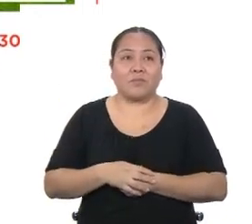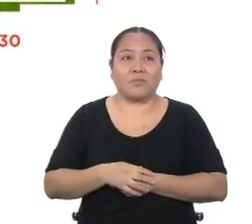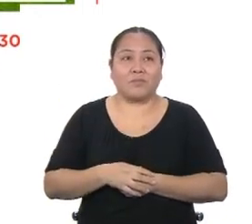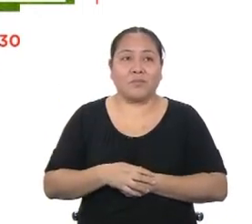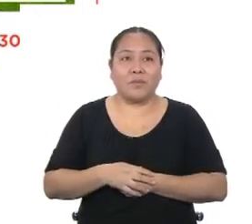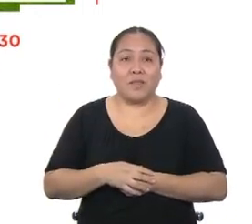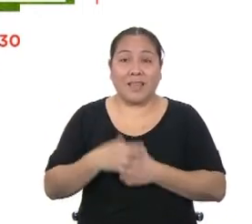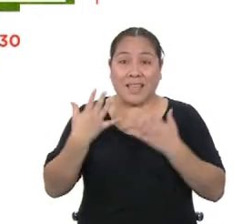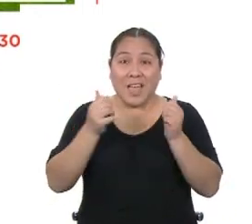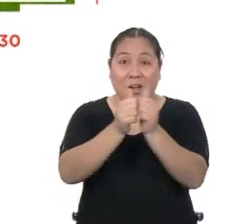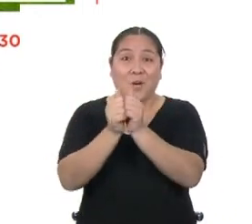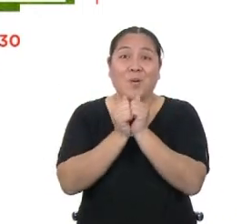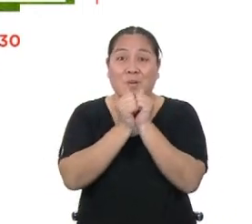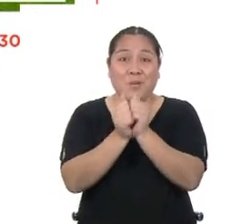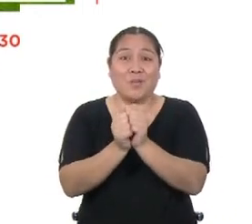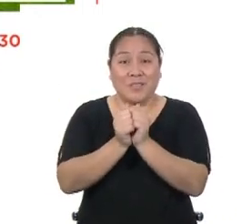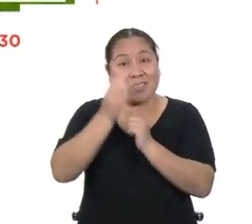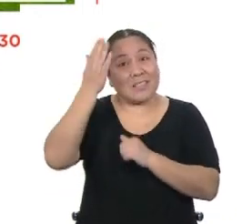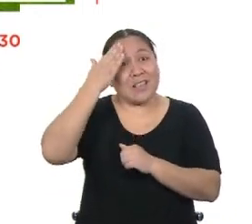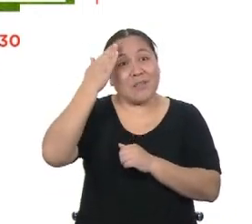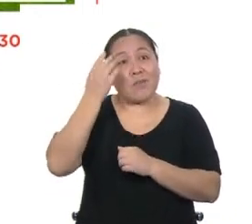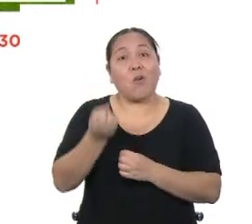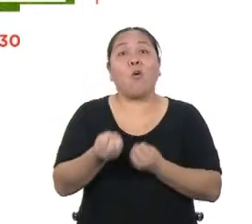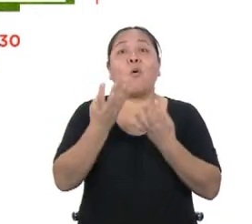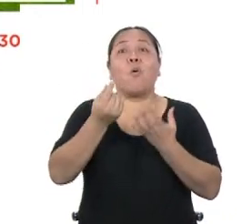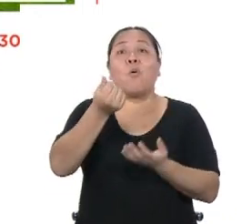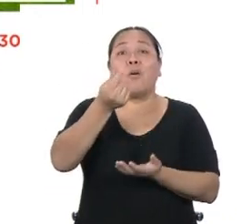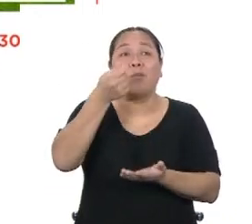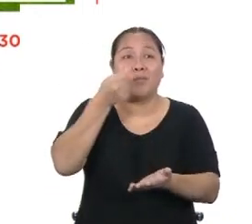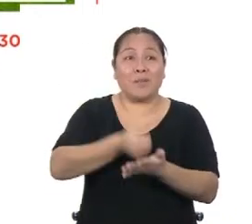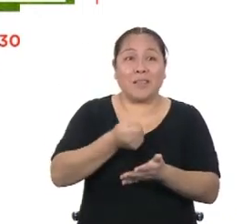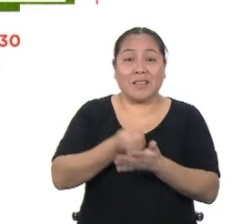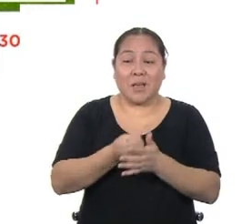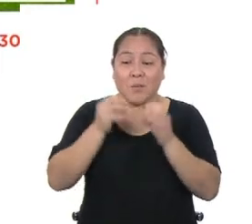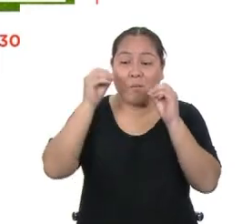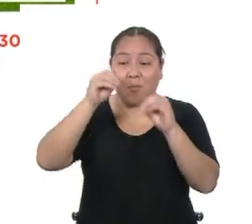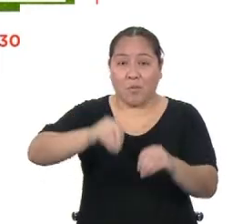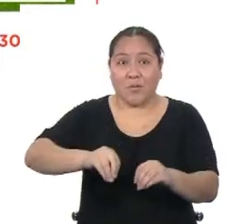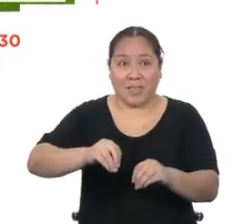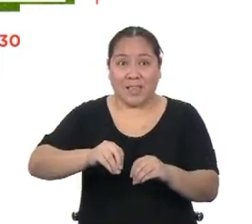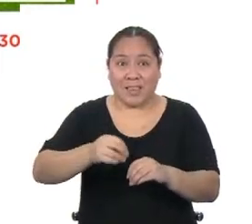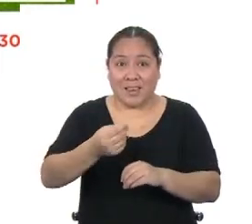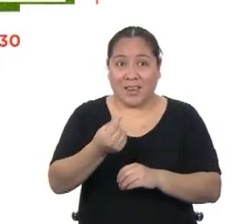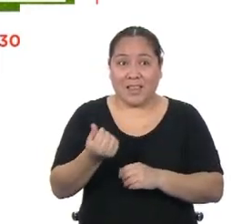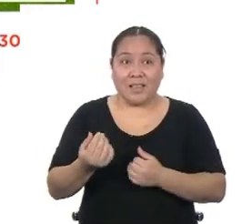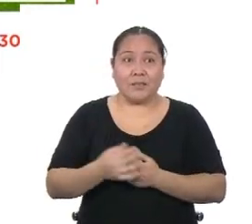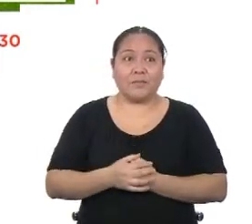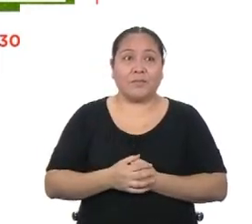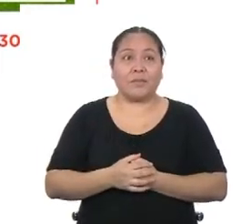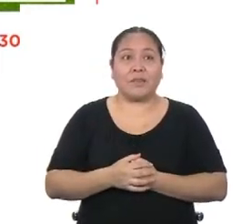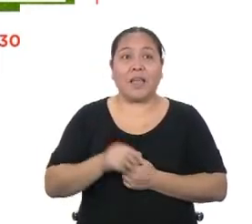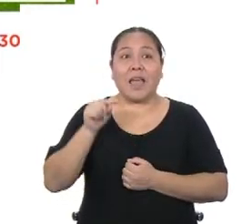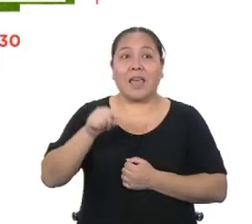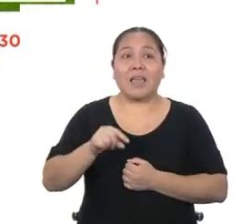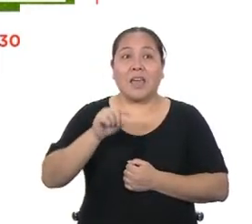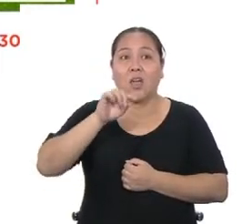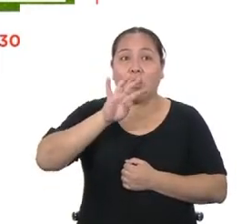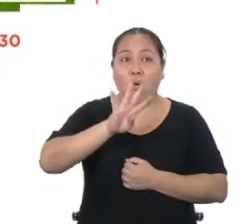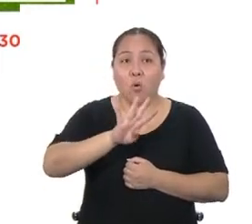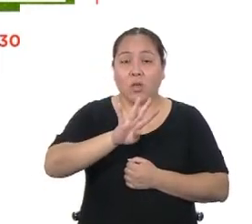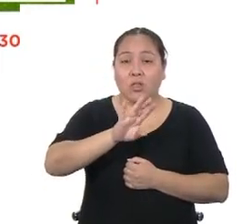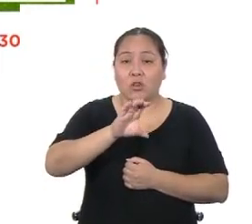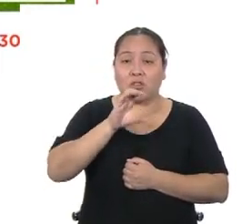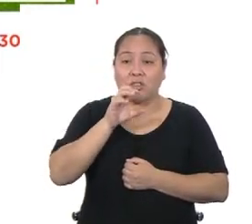Juntas y juntos calculamos el presupuesto que se necesita para instalar el GRAS para la remodelación, que será de 430